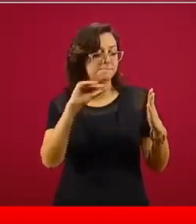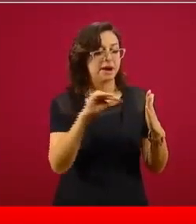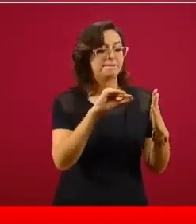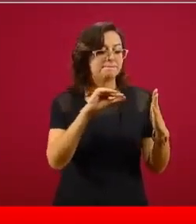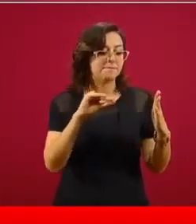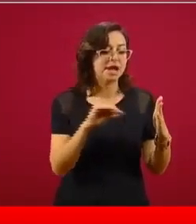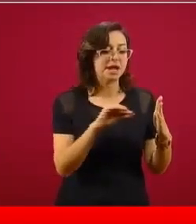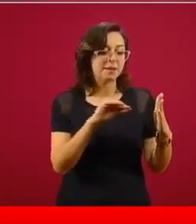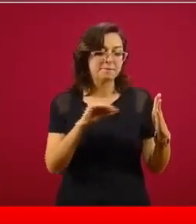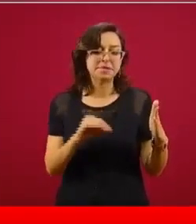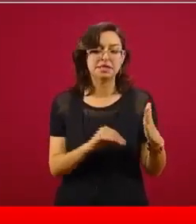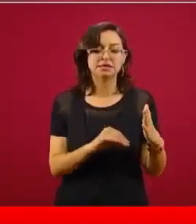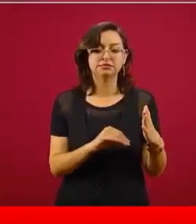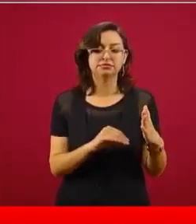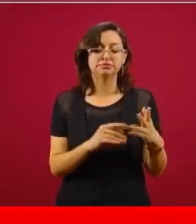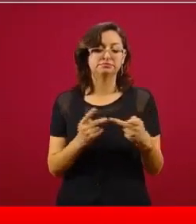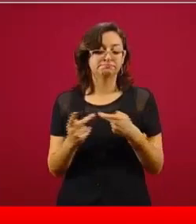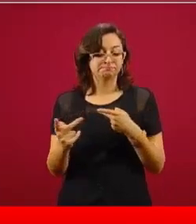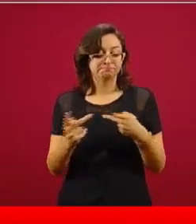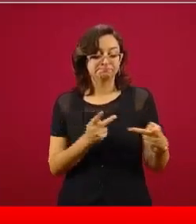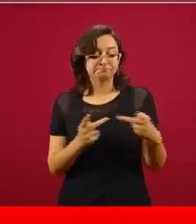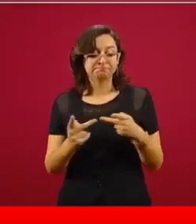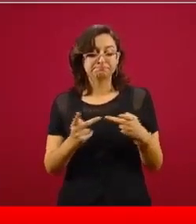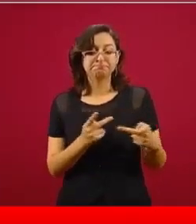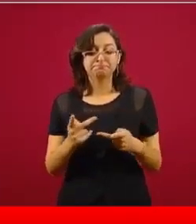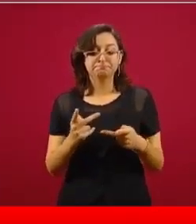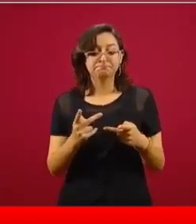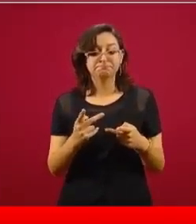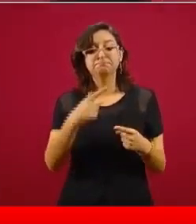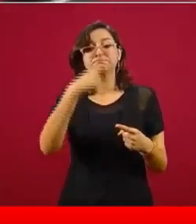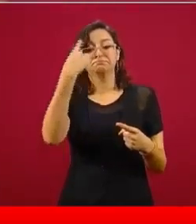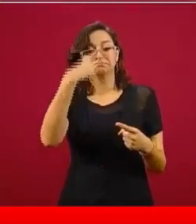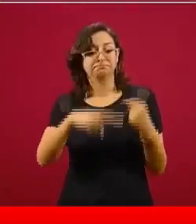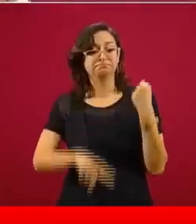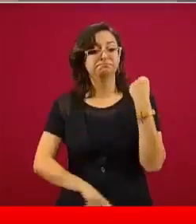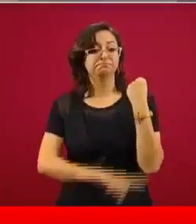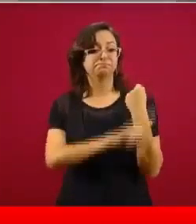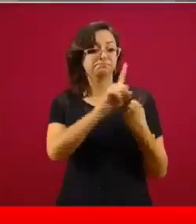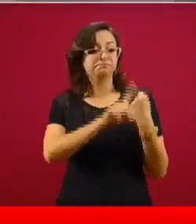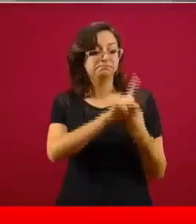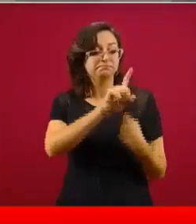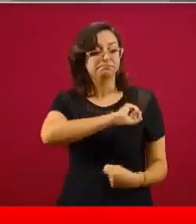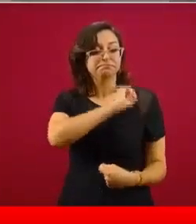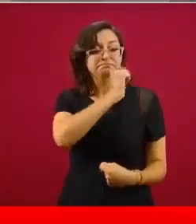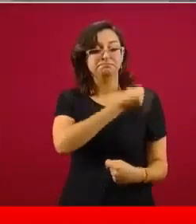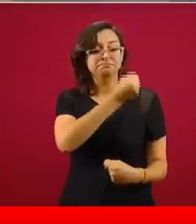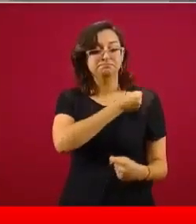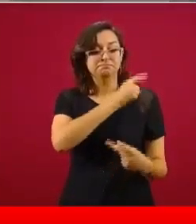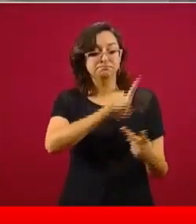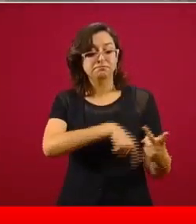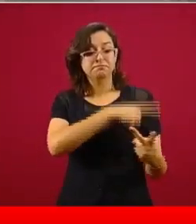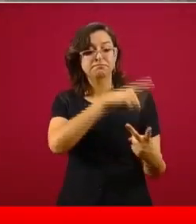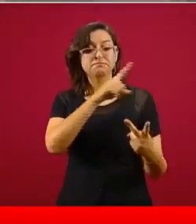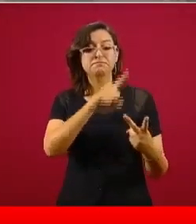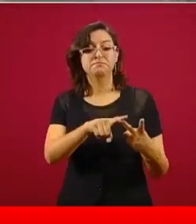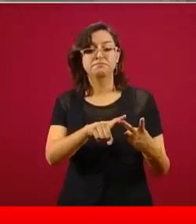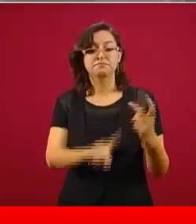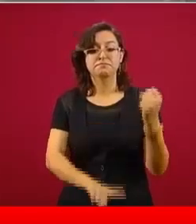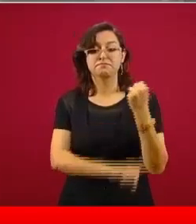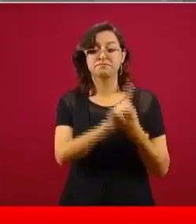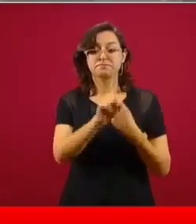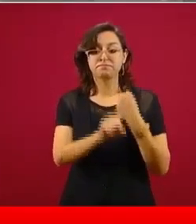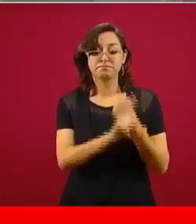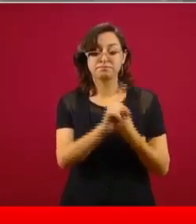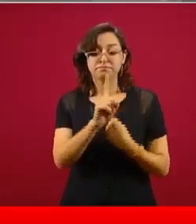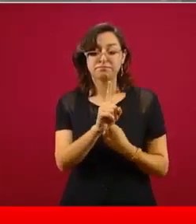para enfrentar la crisis sanitaria, para enfrentar la crisis del